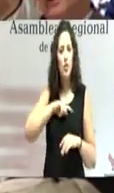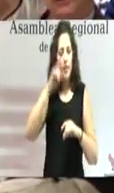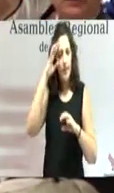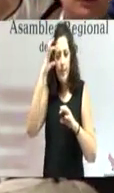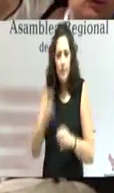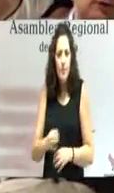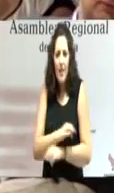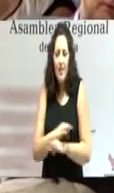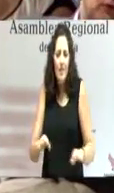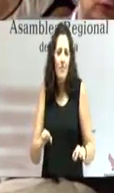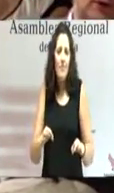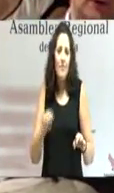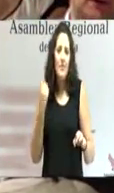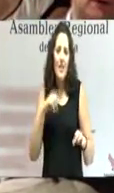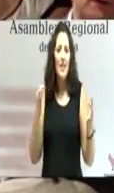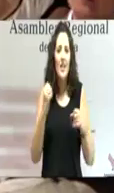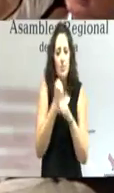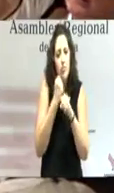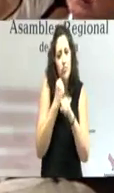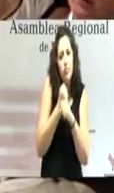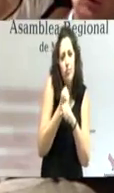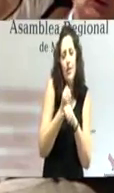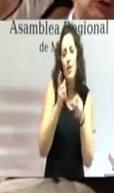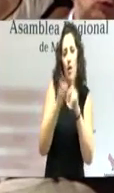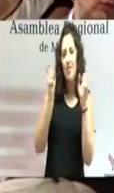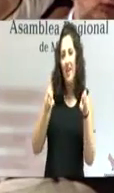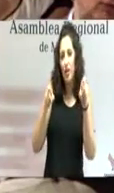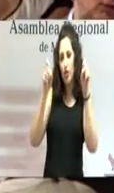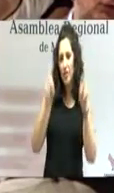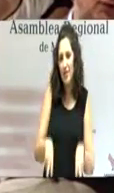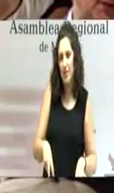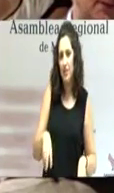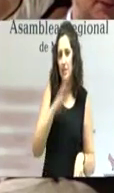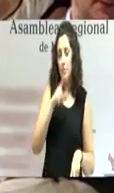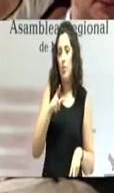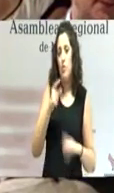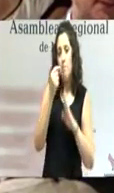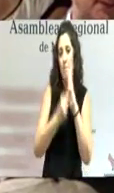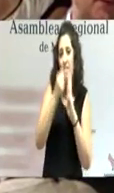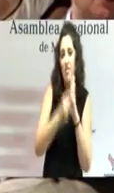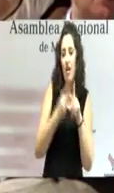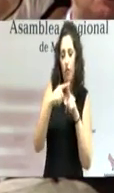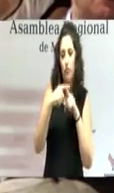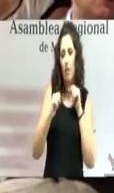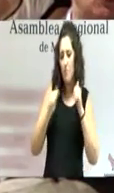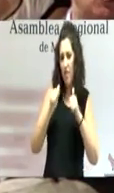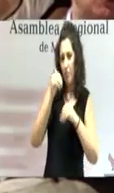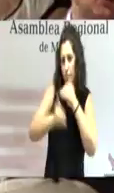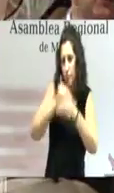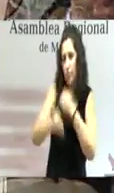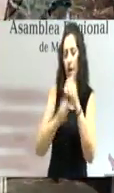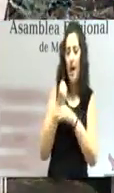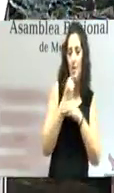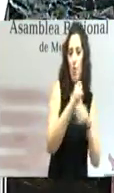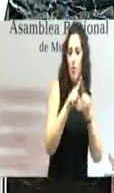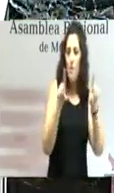trabajando sin descanso porque con esa implicación de todo y con las medidas que se han puesto en marcha para apoyar a nuestras empresas, a nuestras pymes,